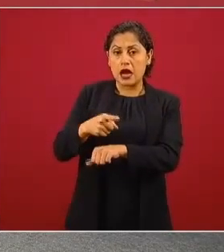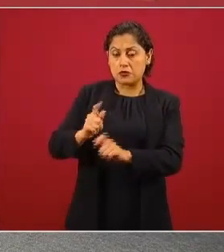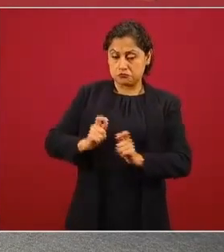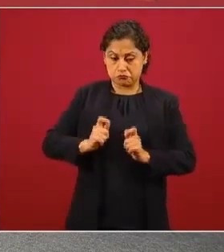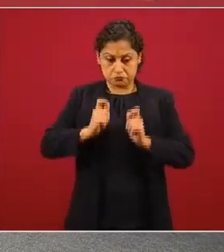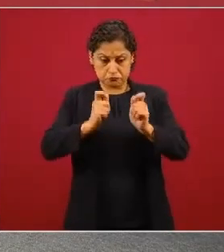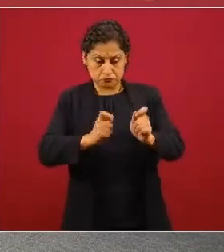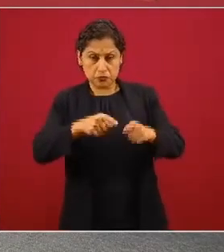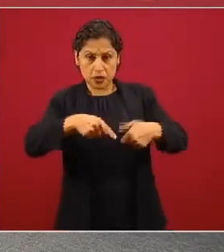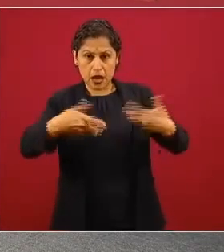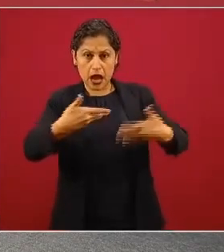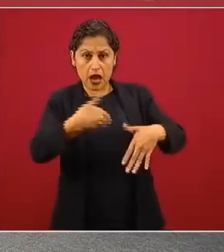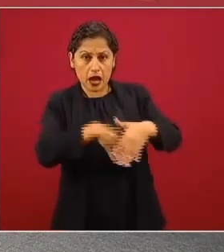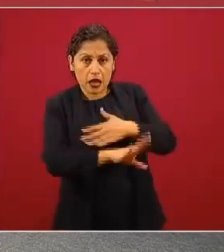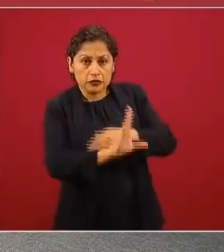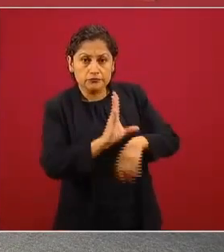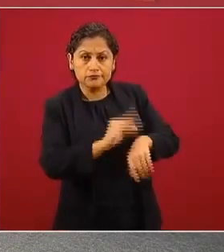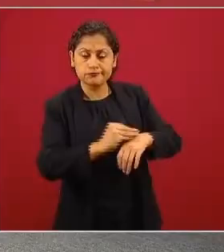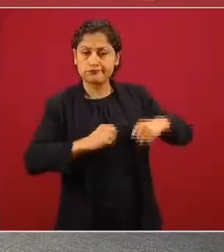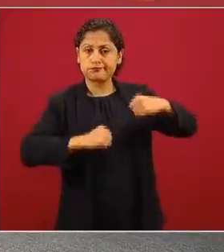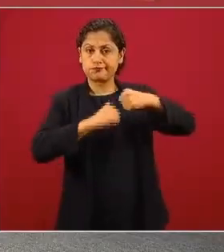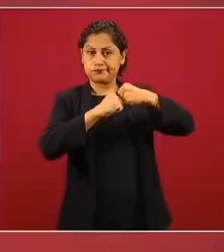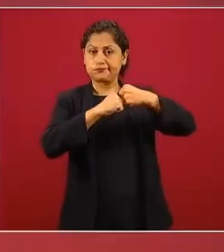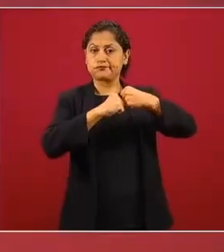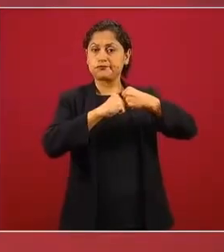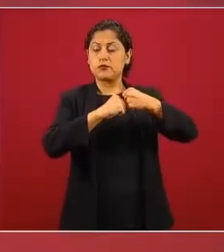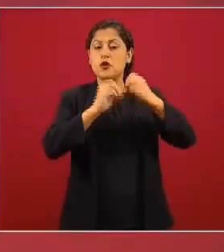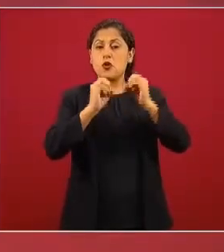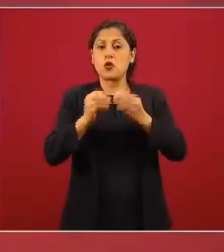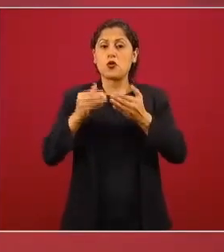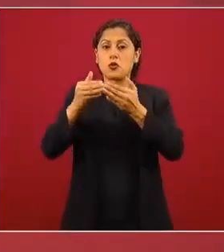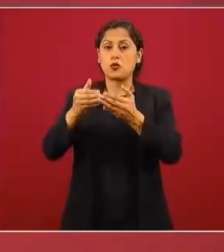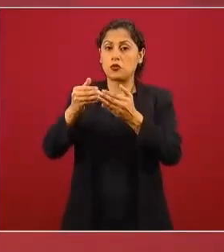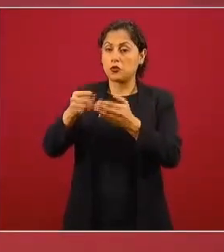y de los recintos portuarios.